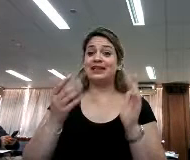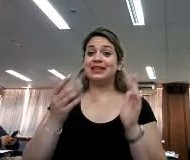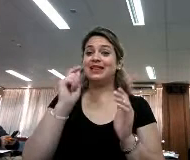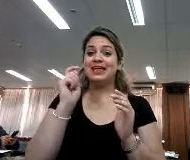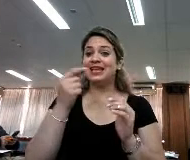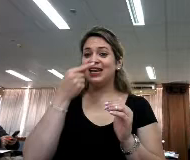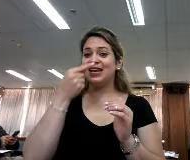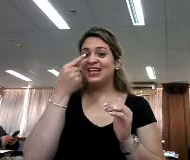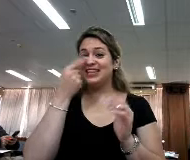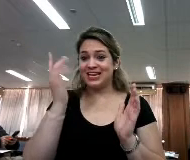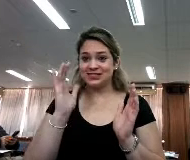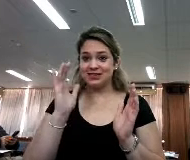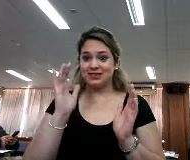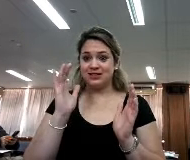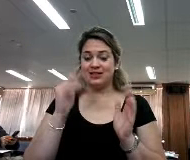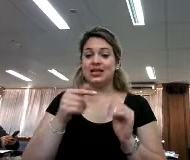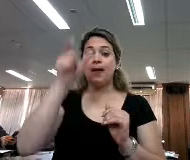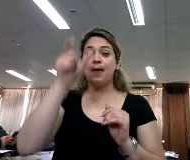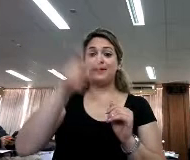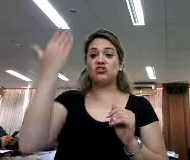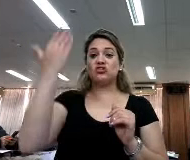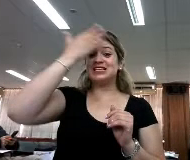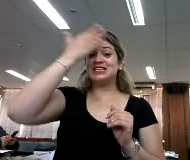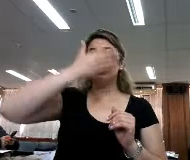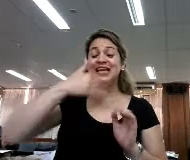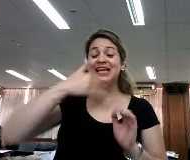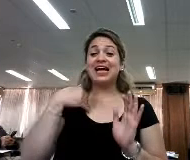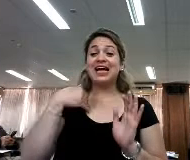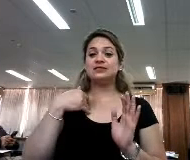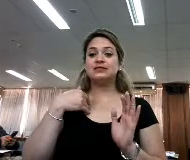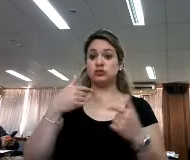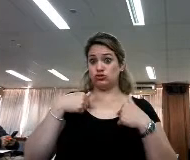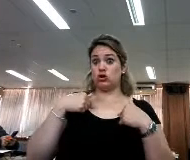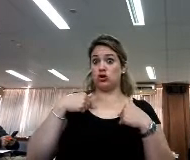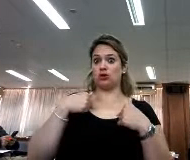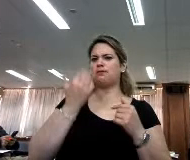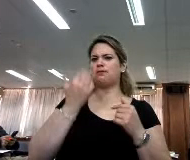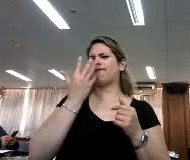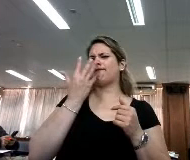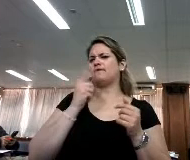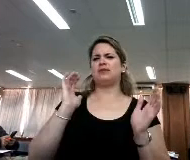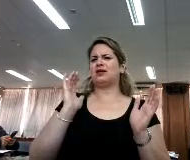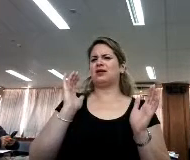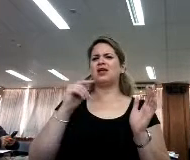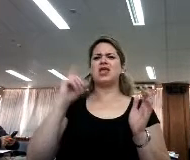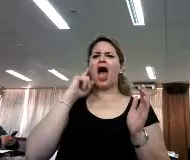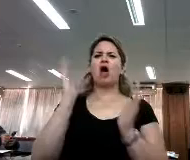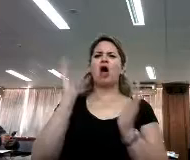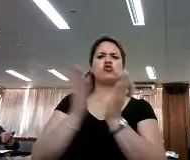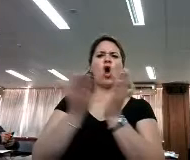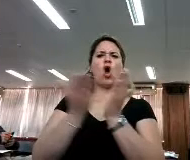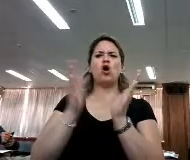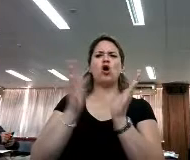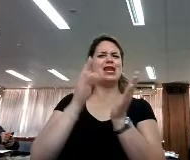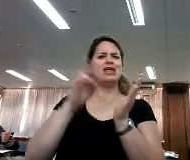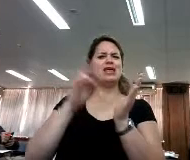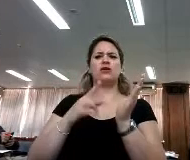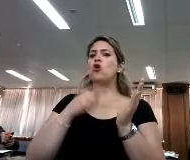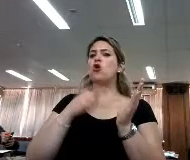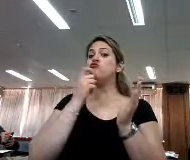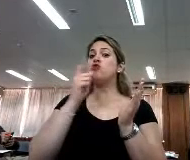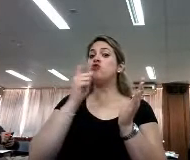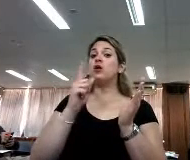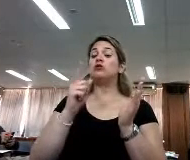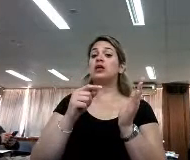mucho la atención este tema de los ciegos y débiles visuales. Yo que me considero una consumidora intensiva de audiolibros, te puedo decir que no me gustan las versiones